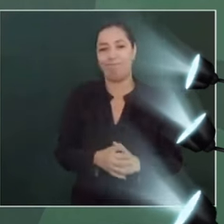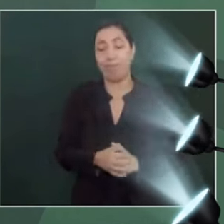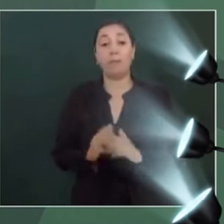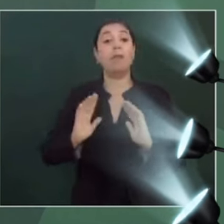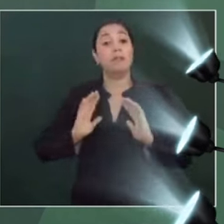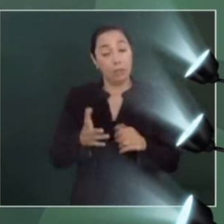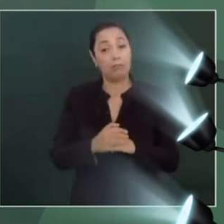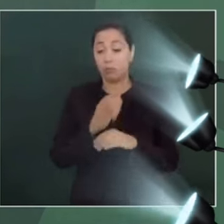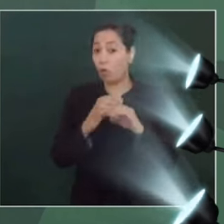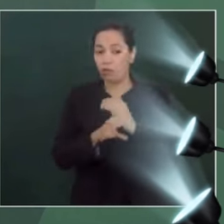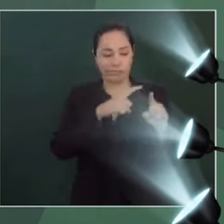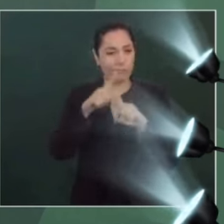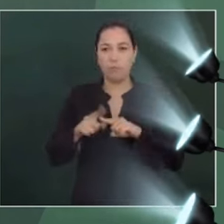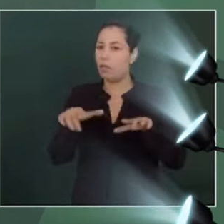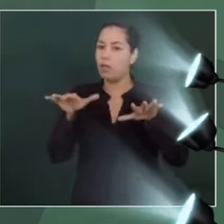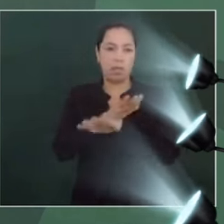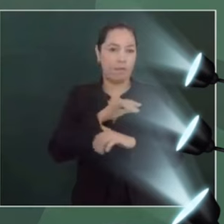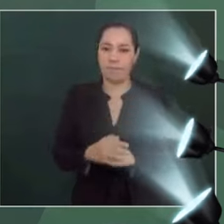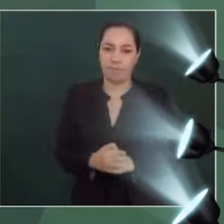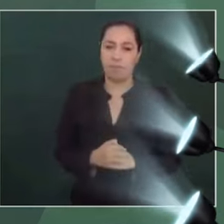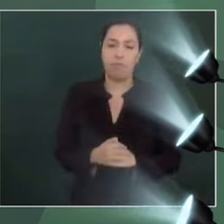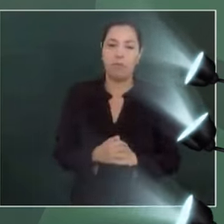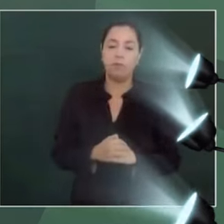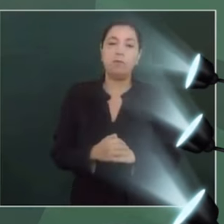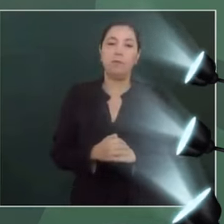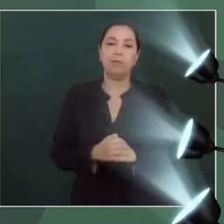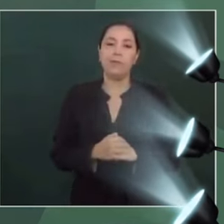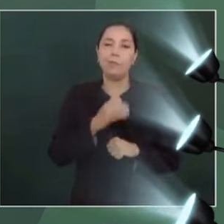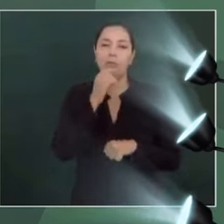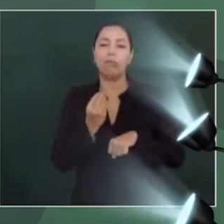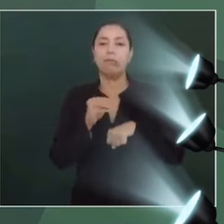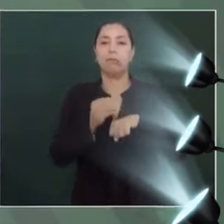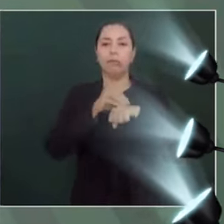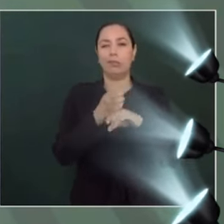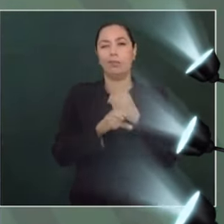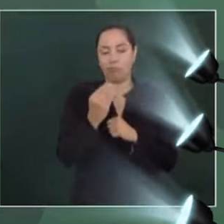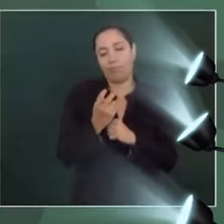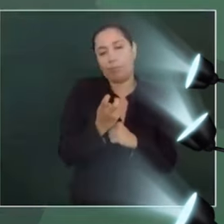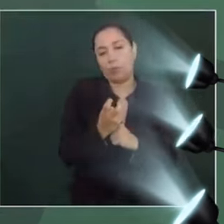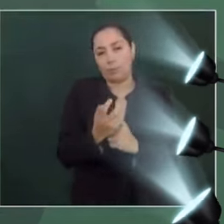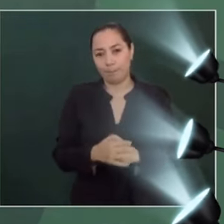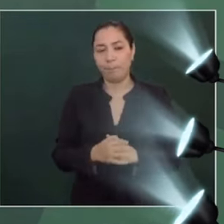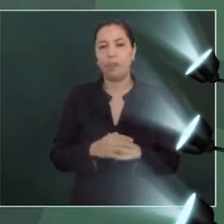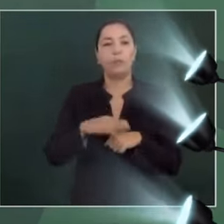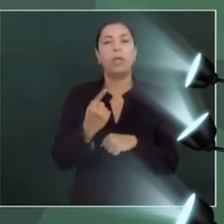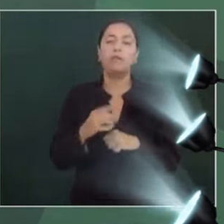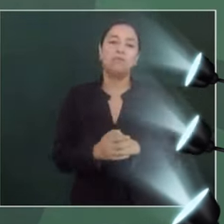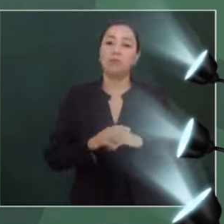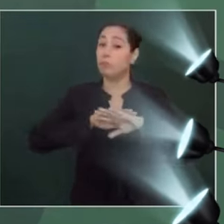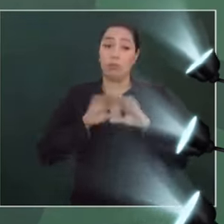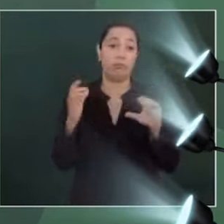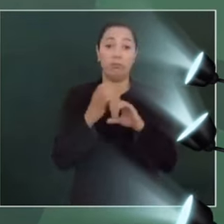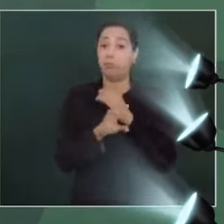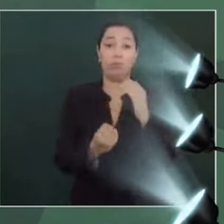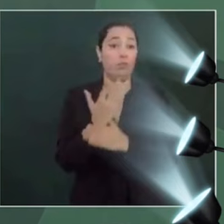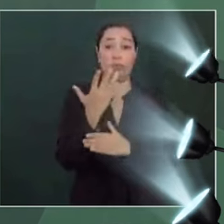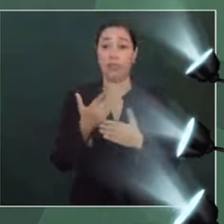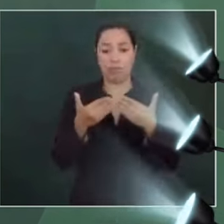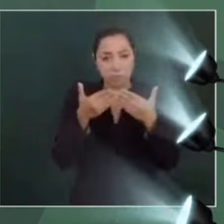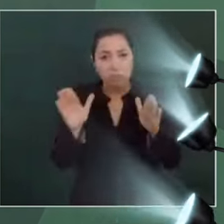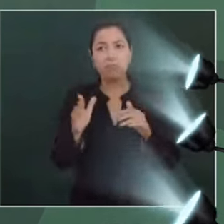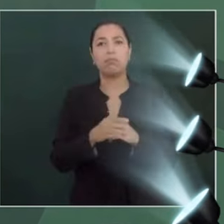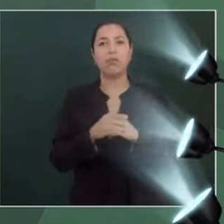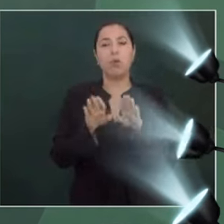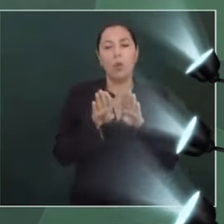Ya las cosas cambiaron, ya no se puede poner vino nuevo en botellas viejas. Porque ya es otra cosa, hay más apertura,